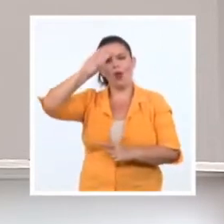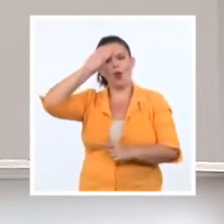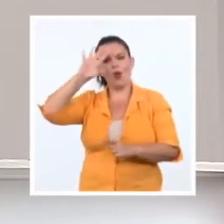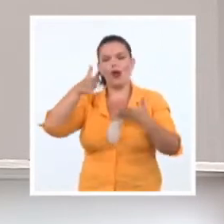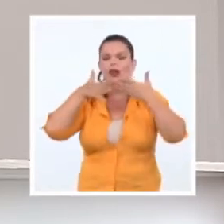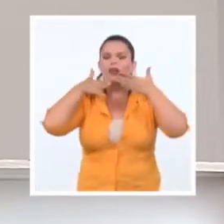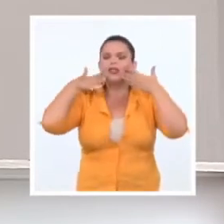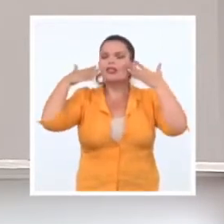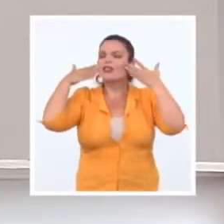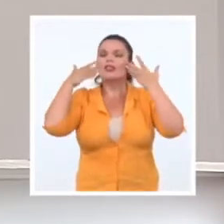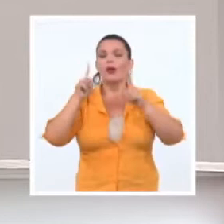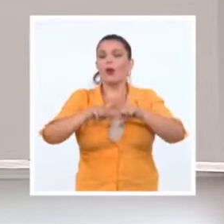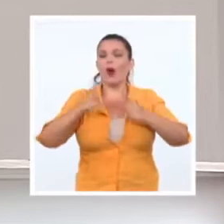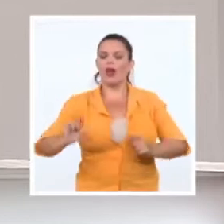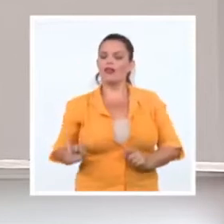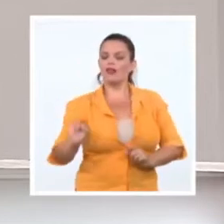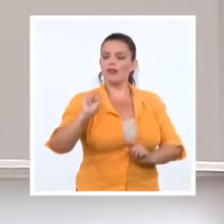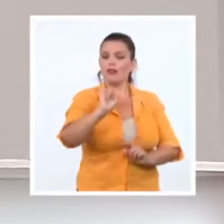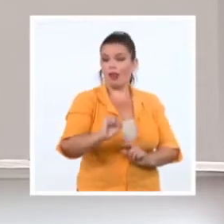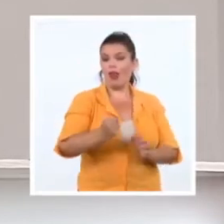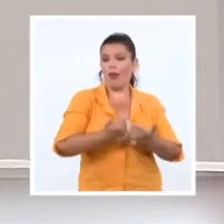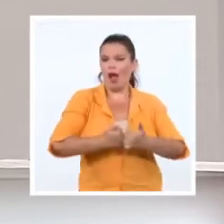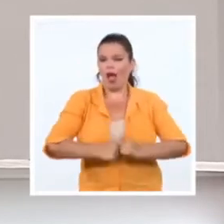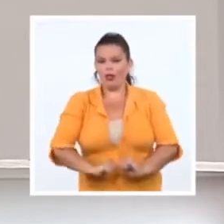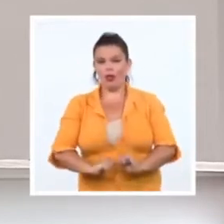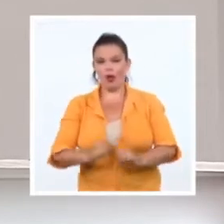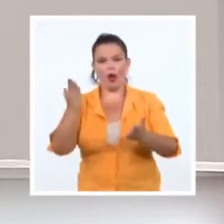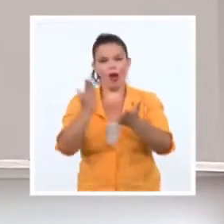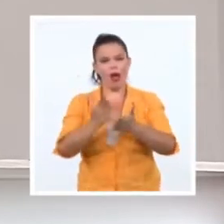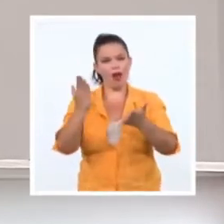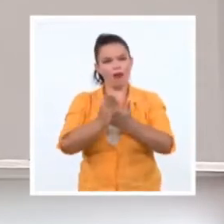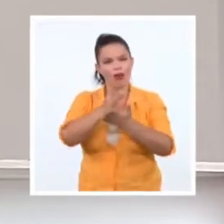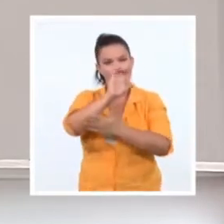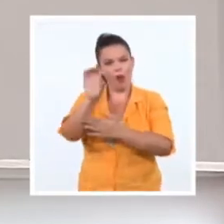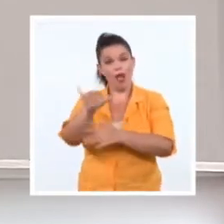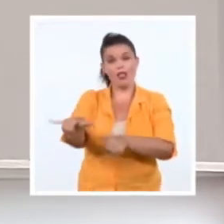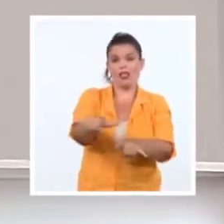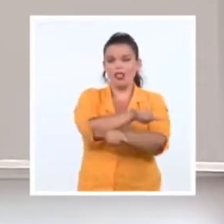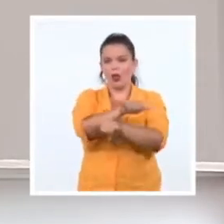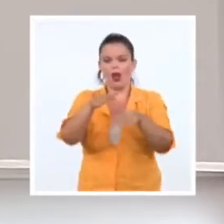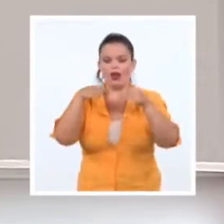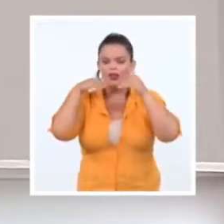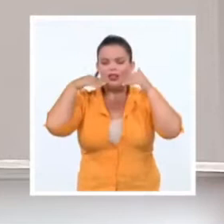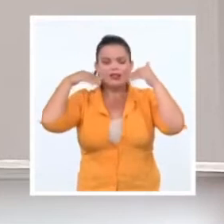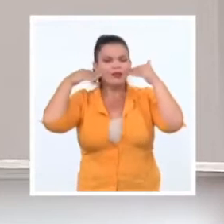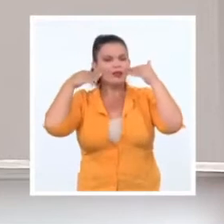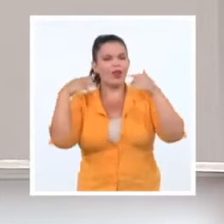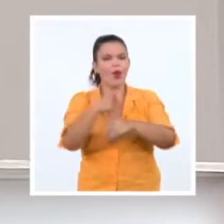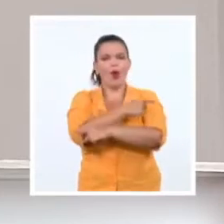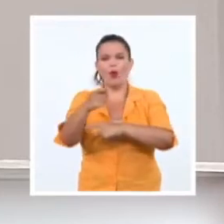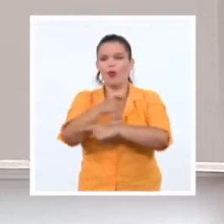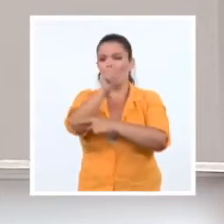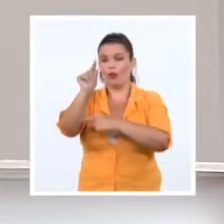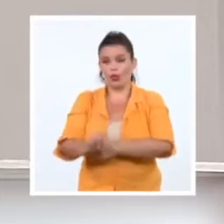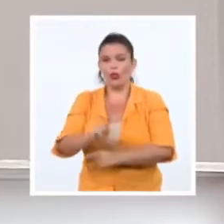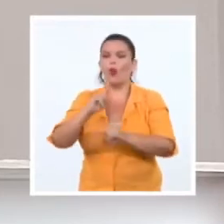sublime de acompañar a sus hijos a las aulas, ni la tierna sonrisa de los maestros con el regreso